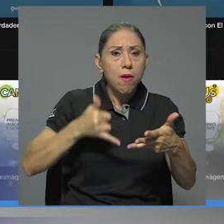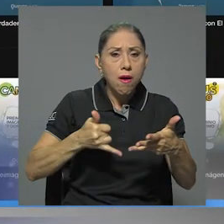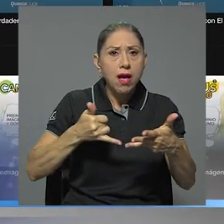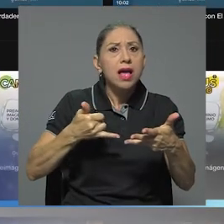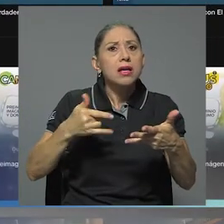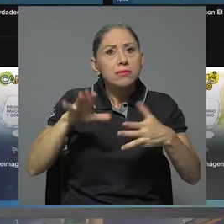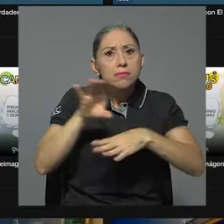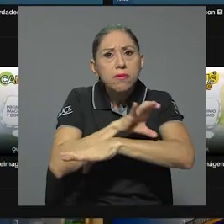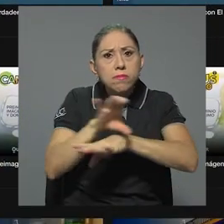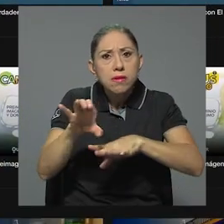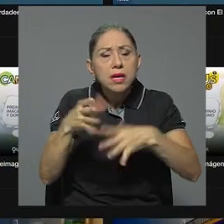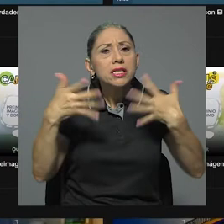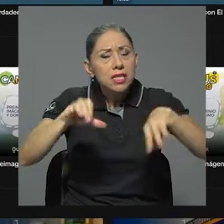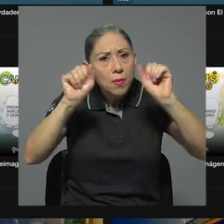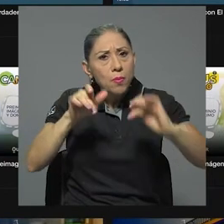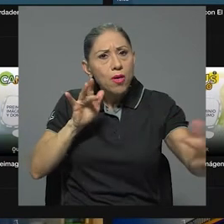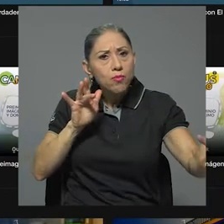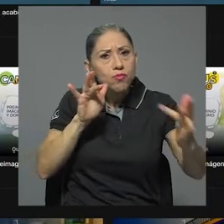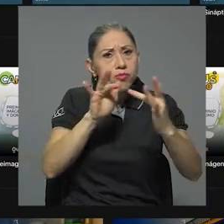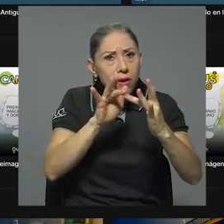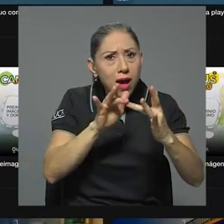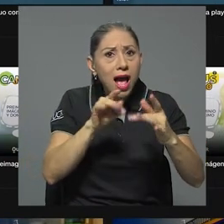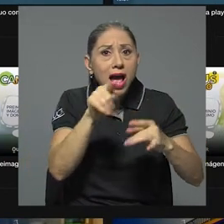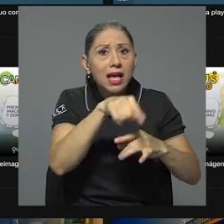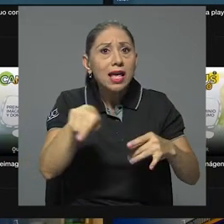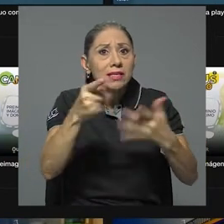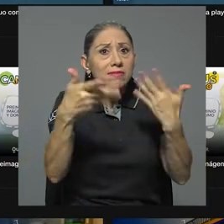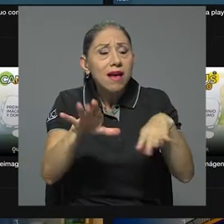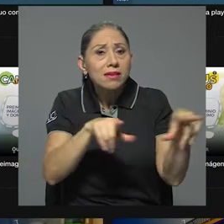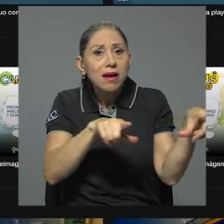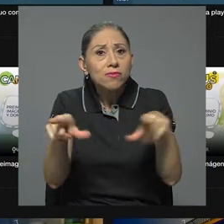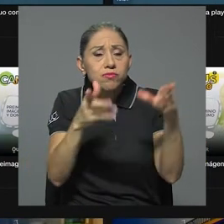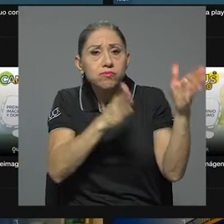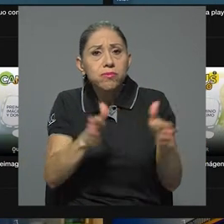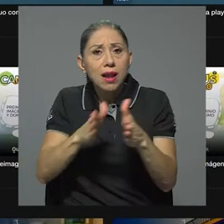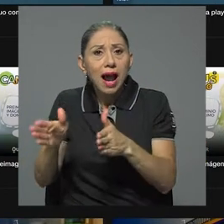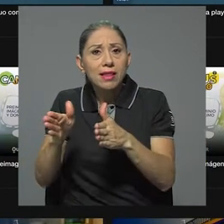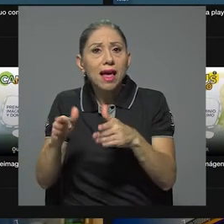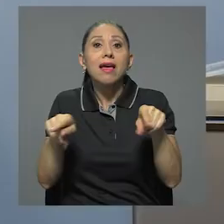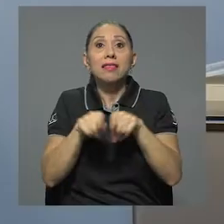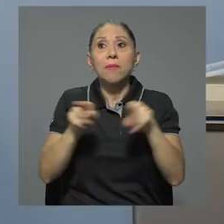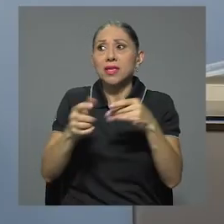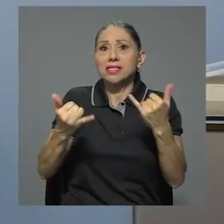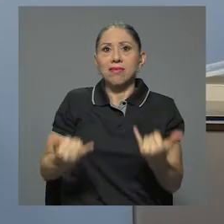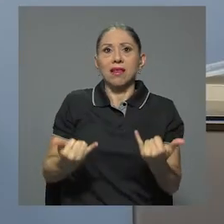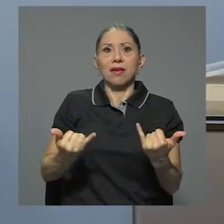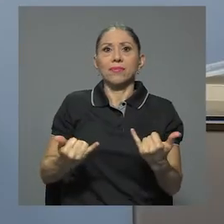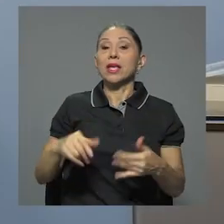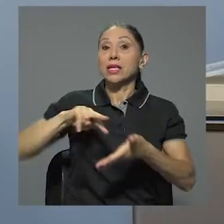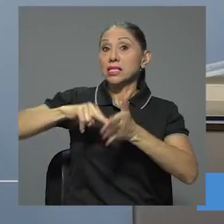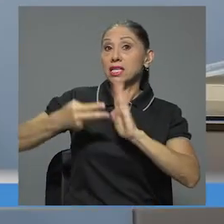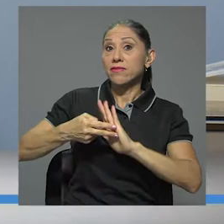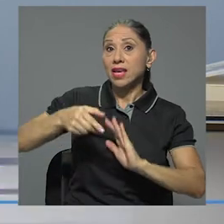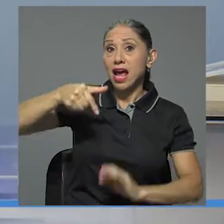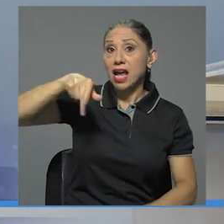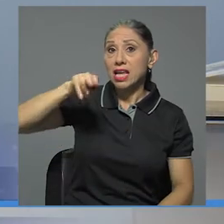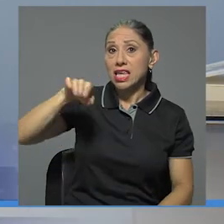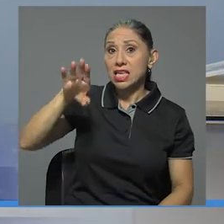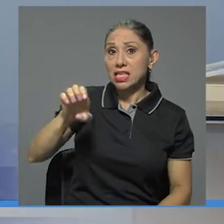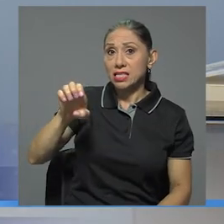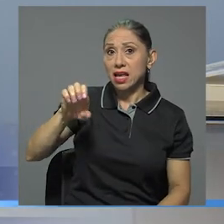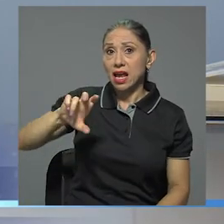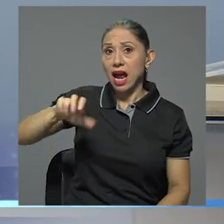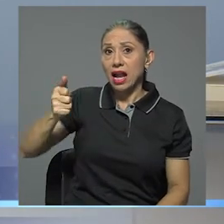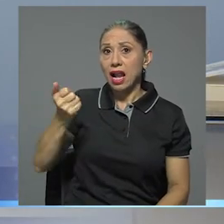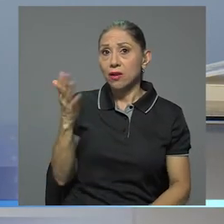puede acceder a diversos contenidos a la carta y de forma instantánea. Esto nos dice que 15, el canal de la Universidad de Costa Rica está